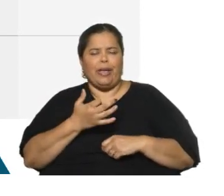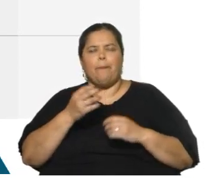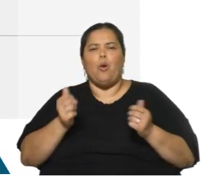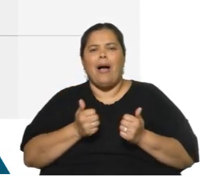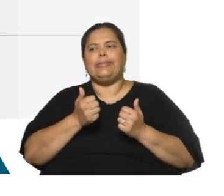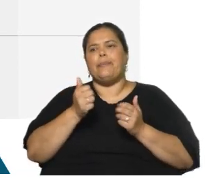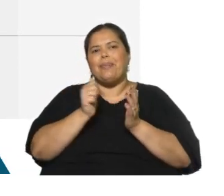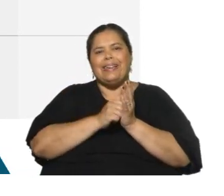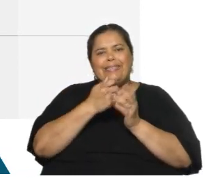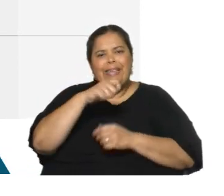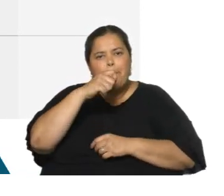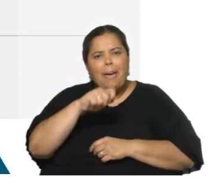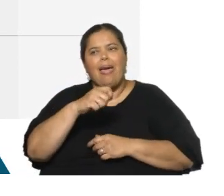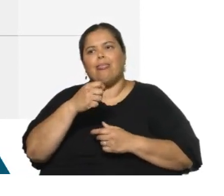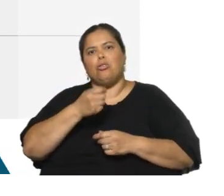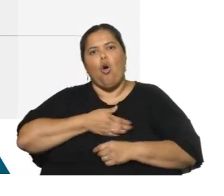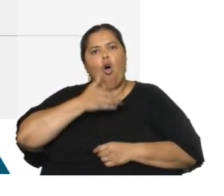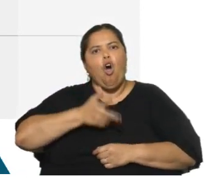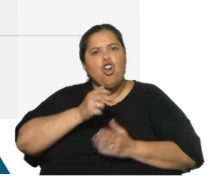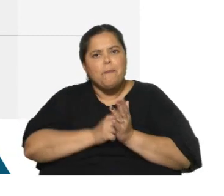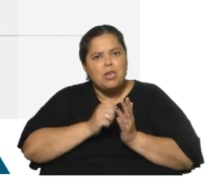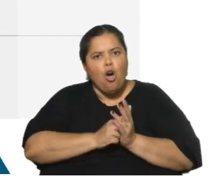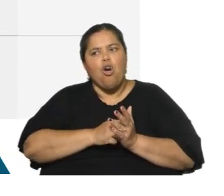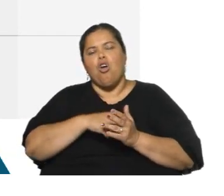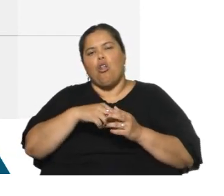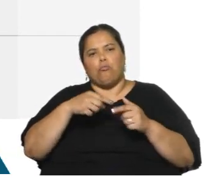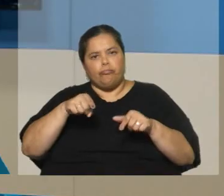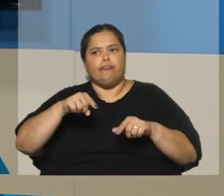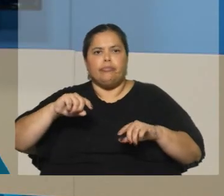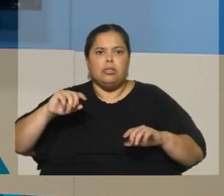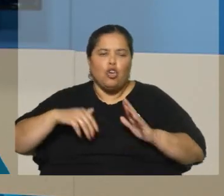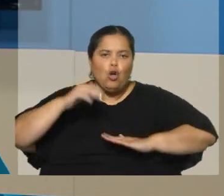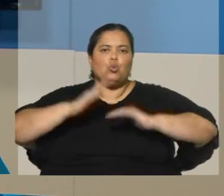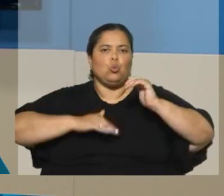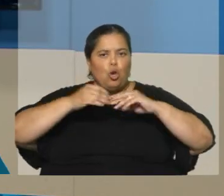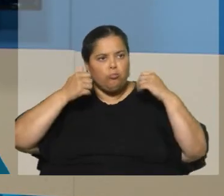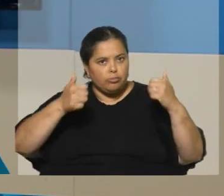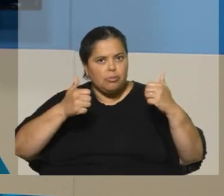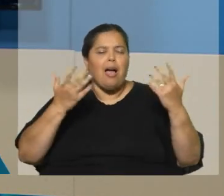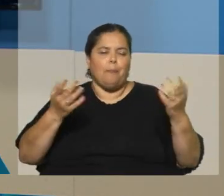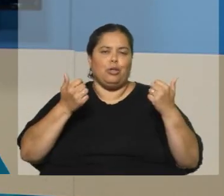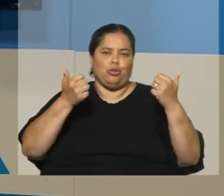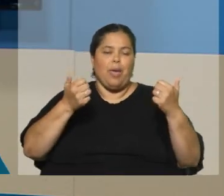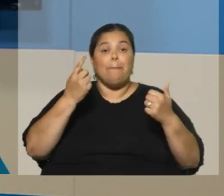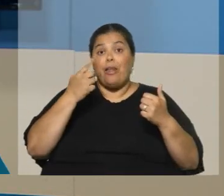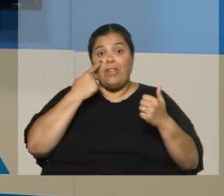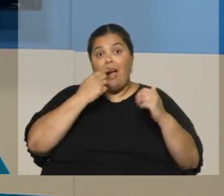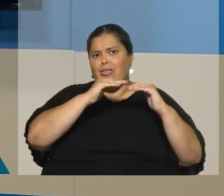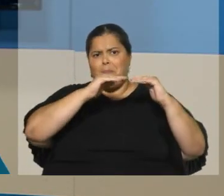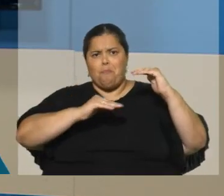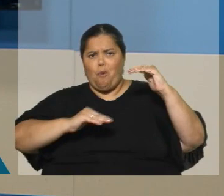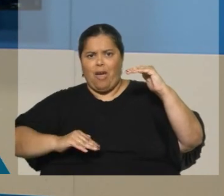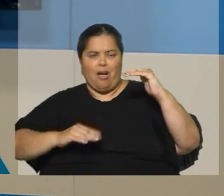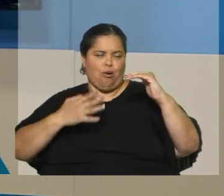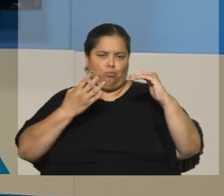cemento. Acá tenemos, en este momento, la construcción con un buen ritmo y por eso está bien. Pero fíjense ustedes cuántas se comportan por debajo allí, en esa